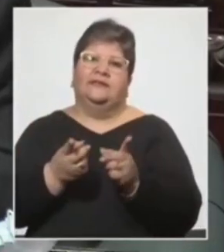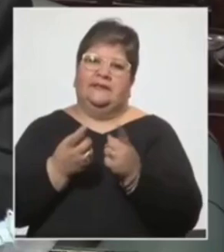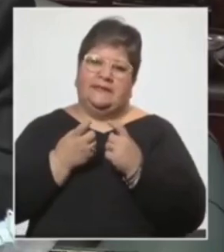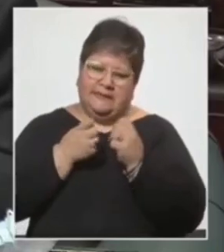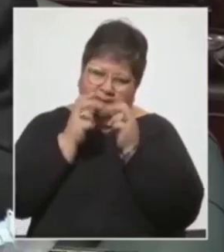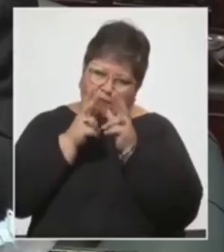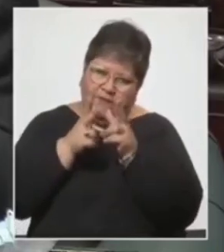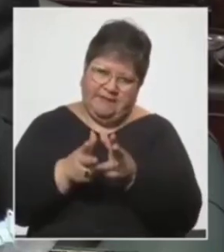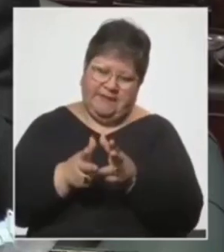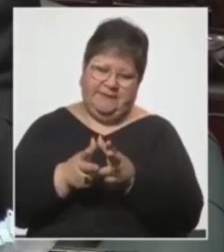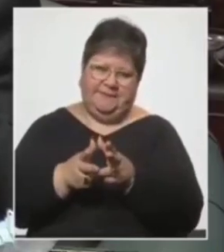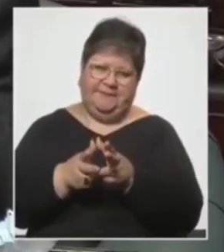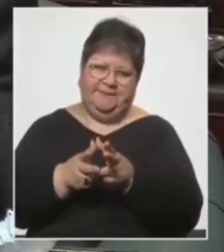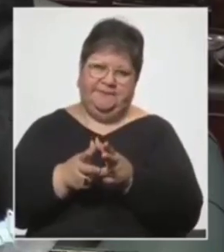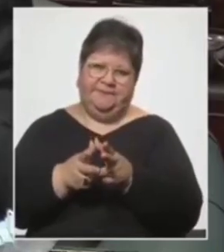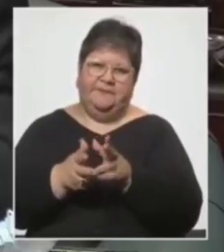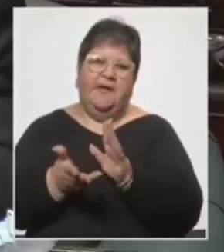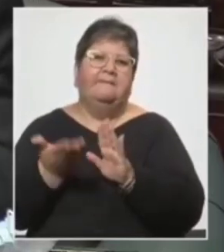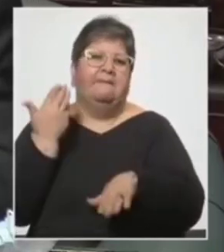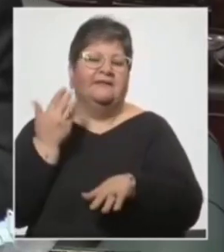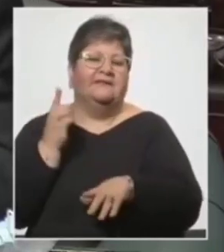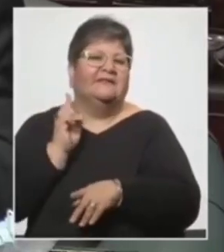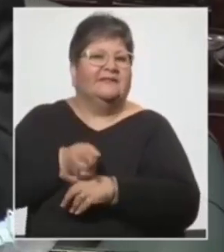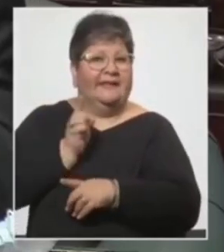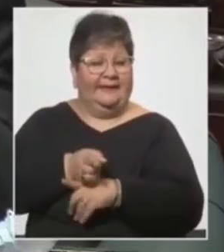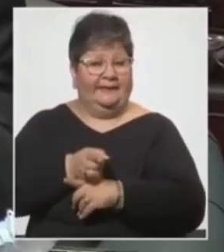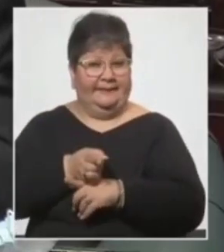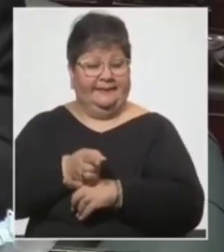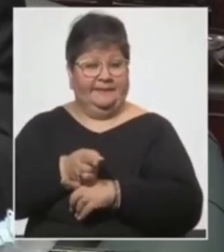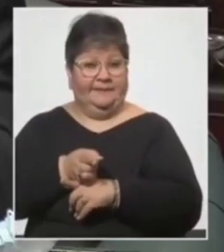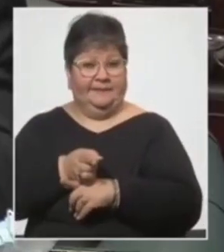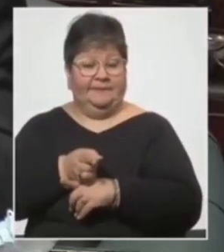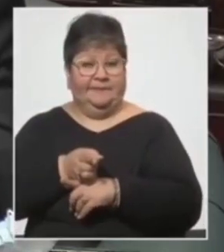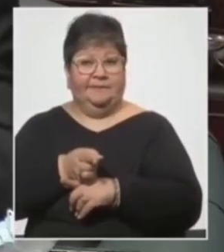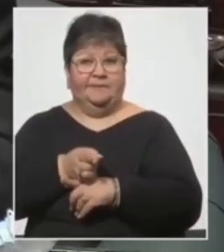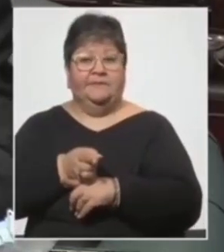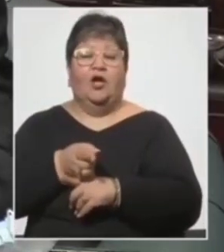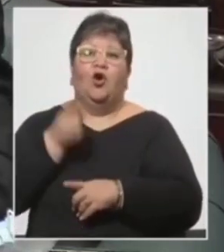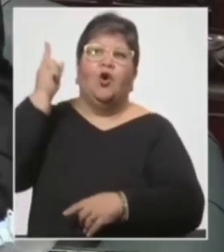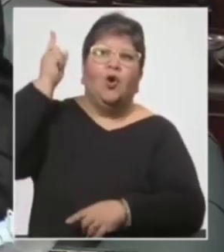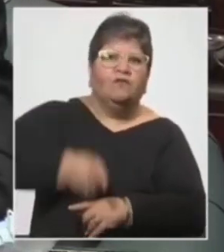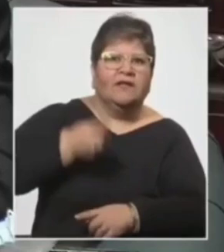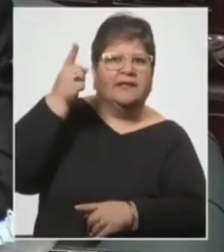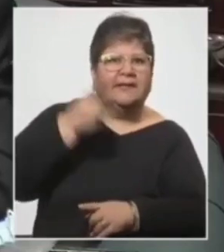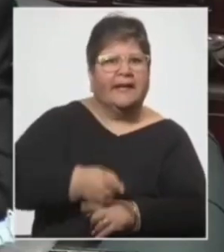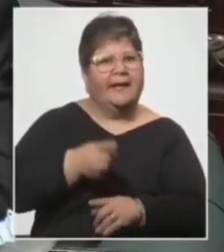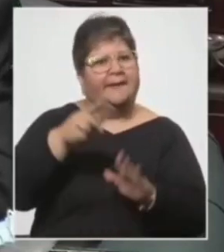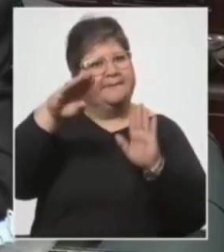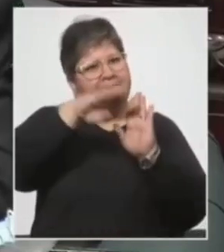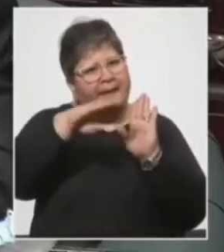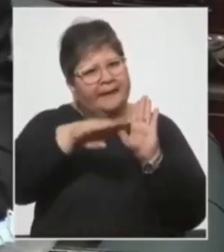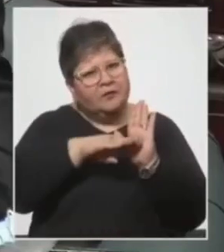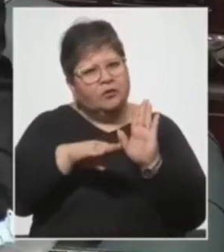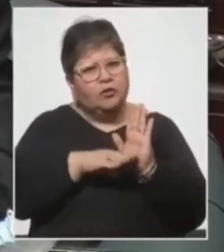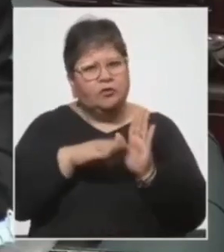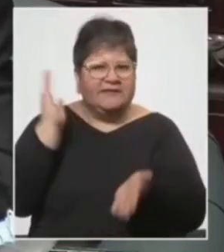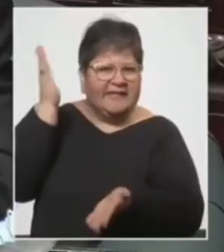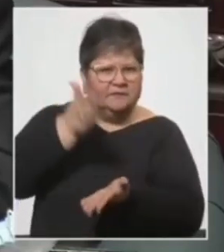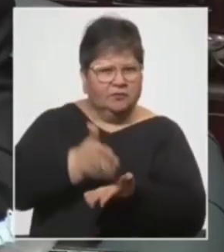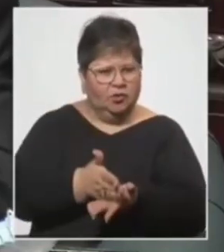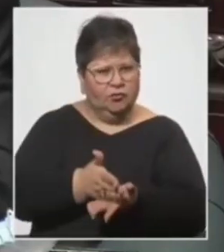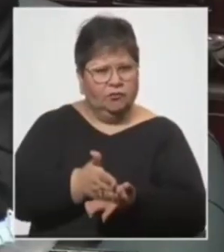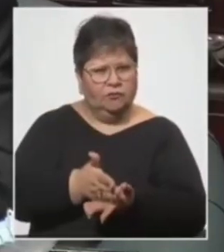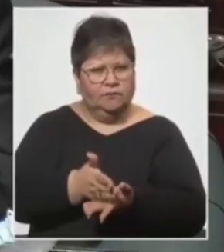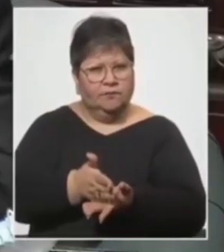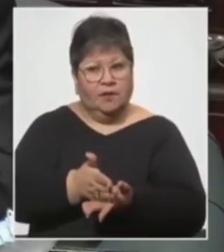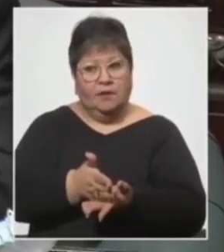ese terreno que tenemos que ser más exigentes obligar claramente y generar un marco sancionatorio para que